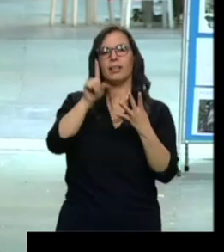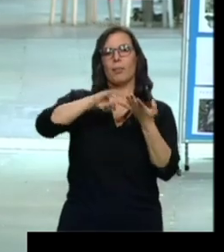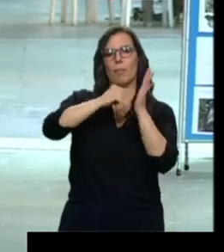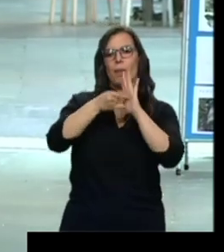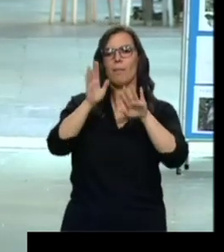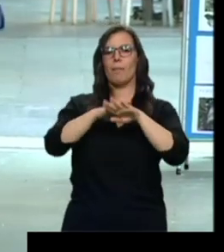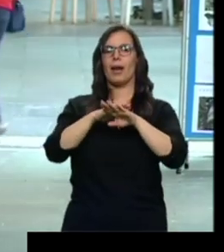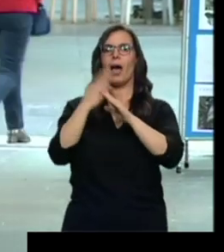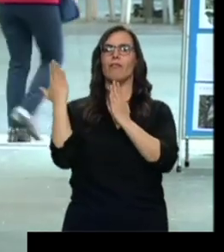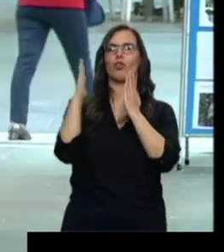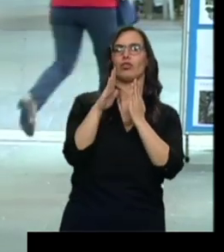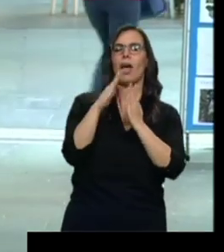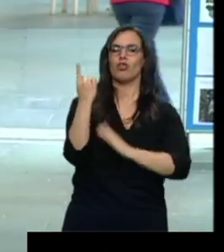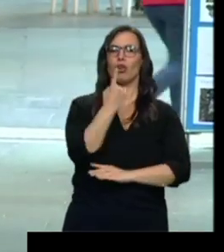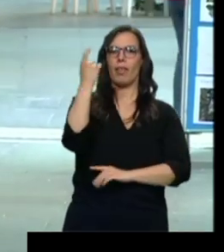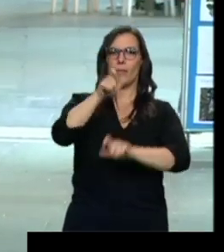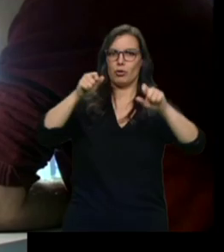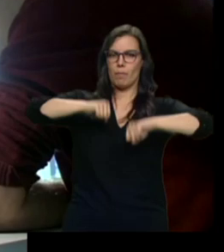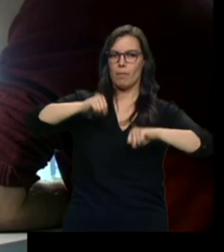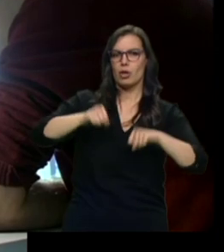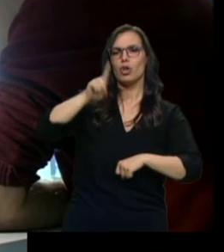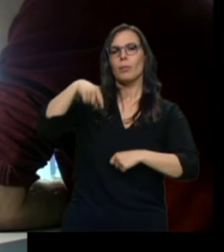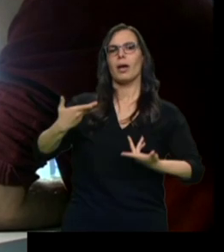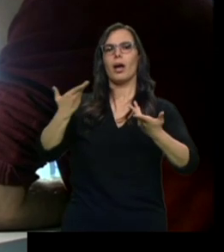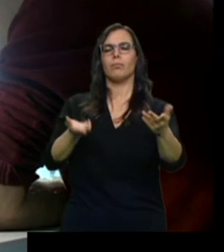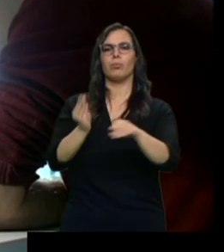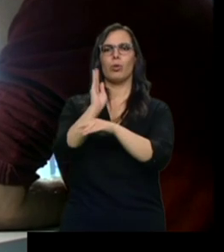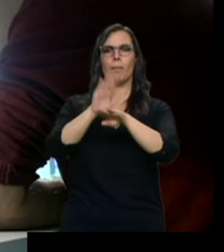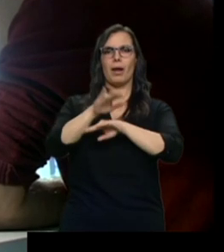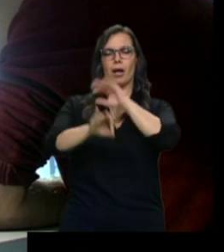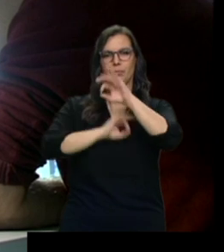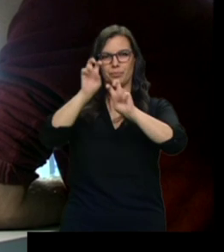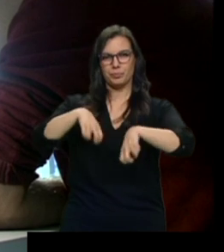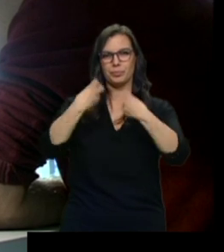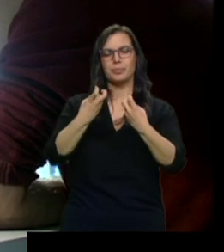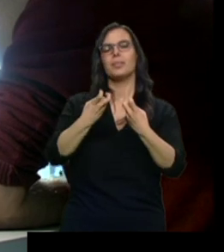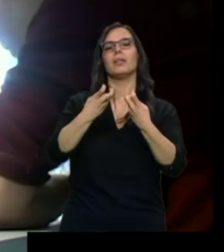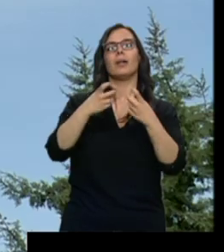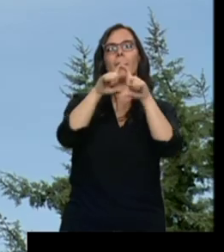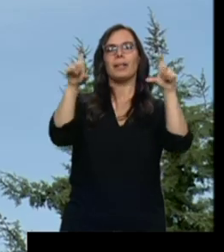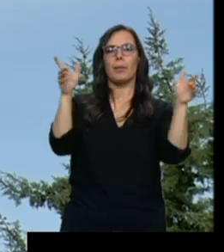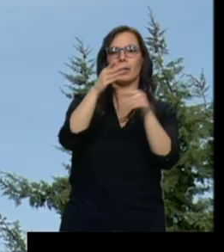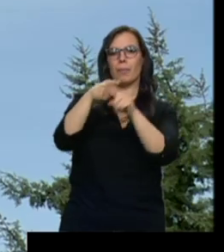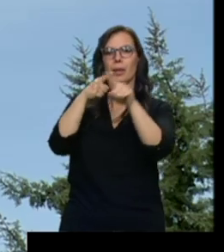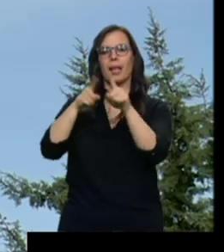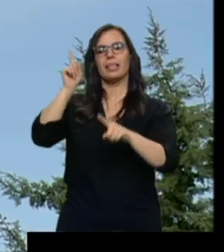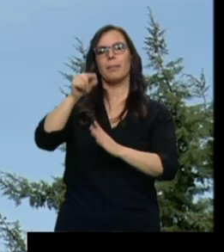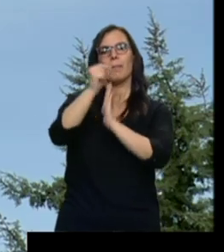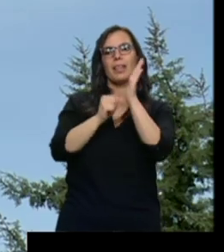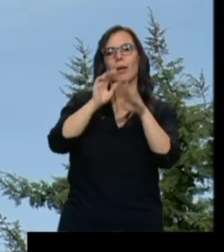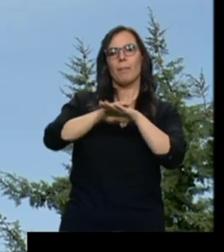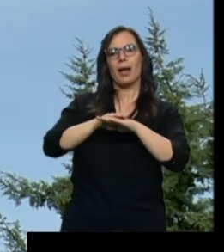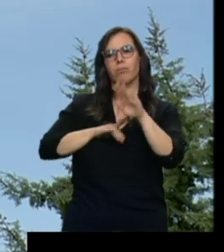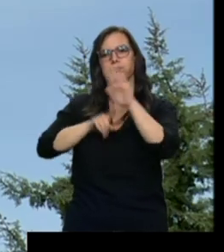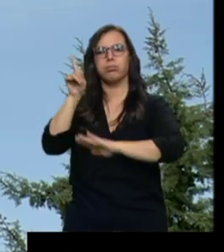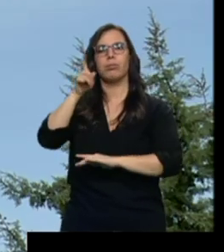soledad de los mayores o ayudas a la modernización de micropymes. También se compromete a adoptar medidas para el medio rural en sus primeros 100 días de mandato